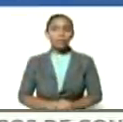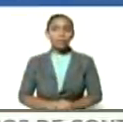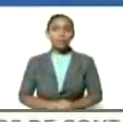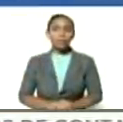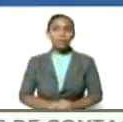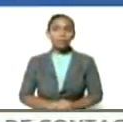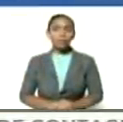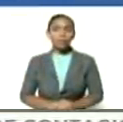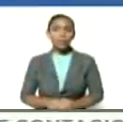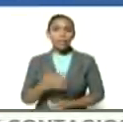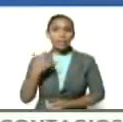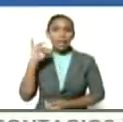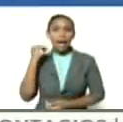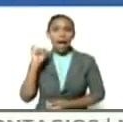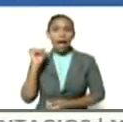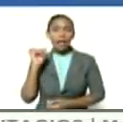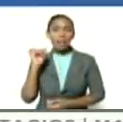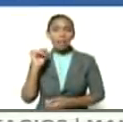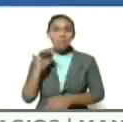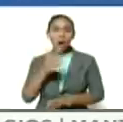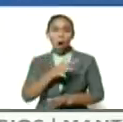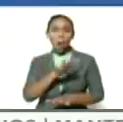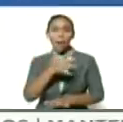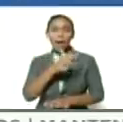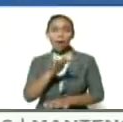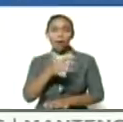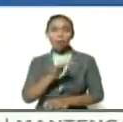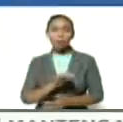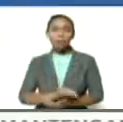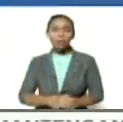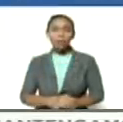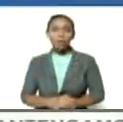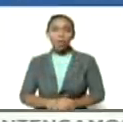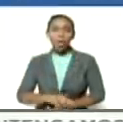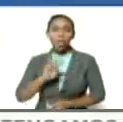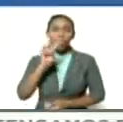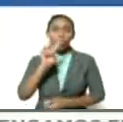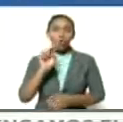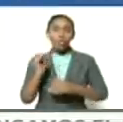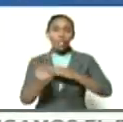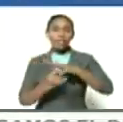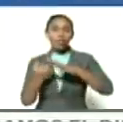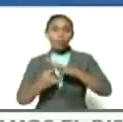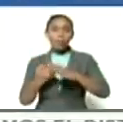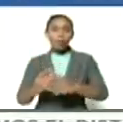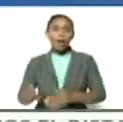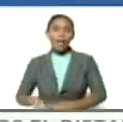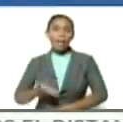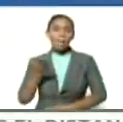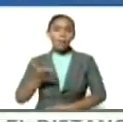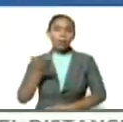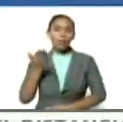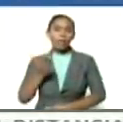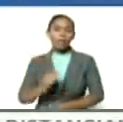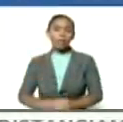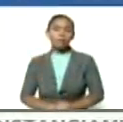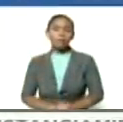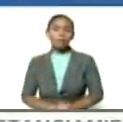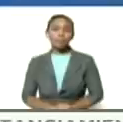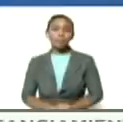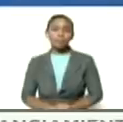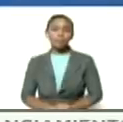que tiene por lo menos dos instrumentos fundamentales ¿verdad?